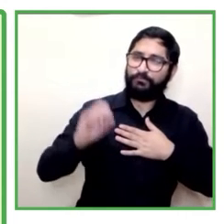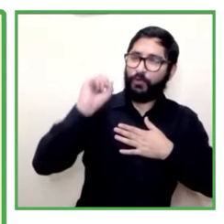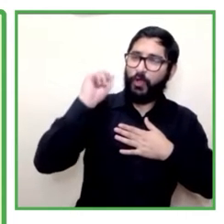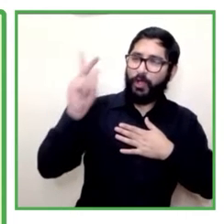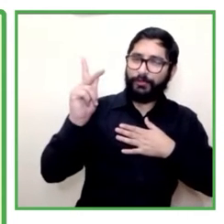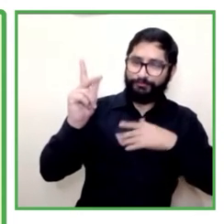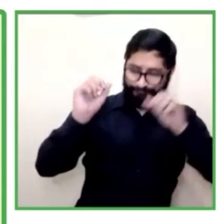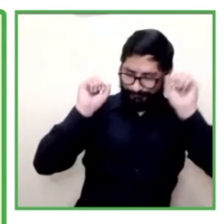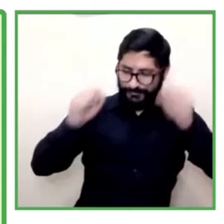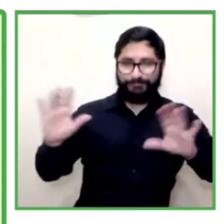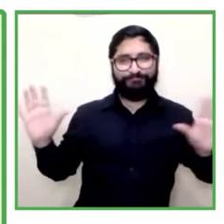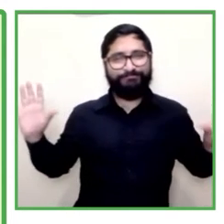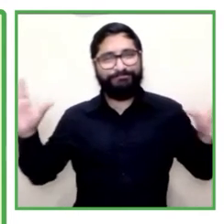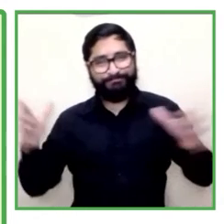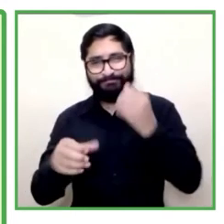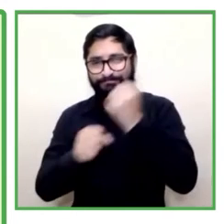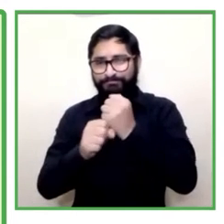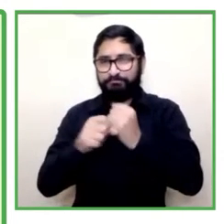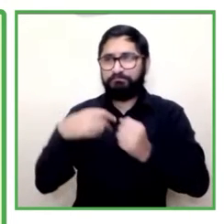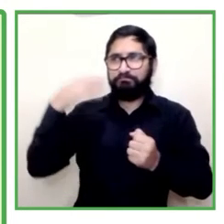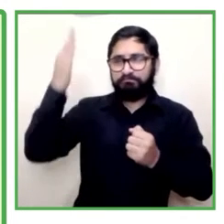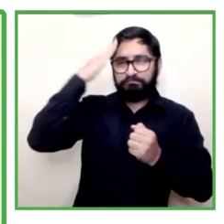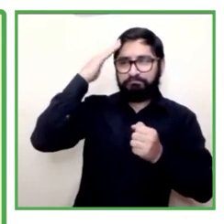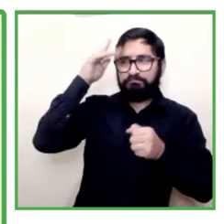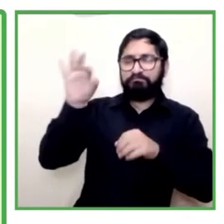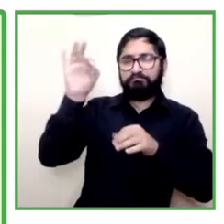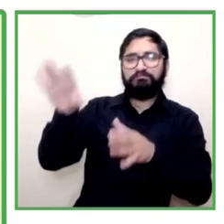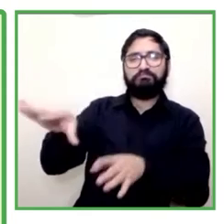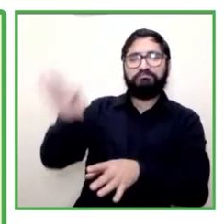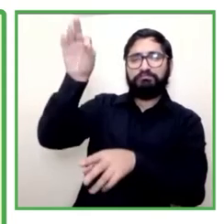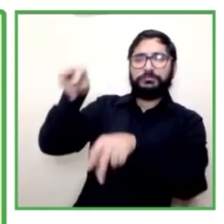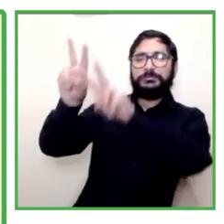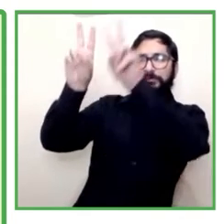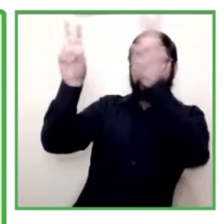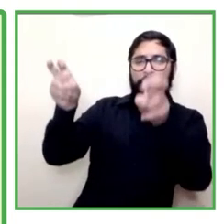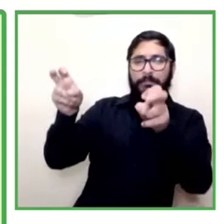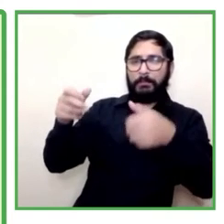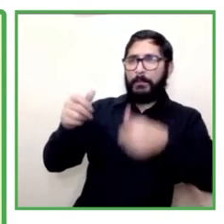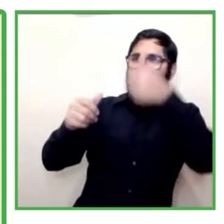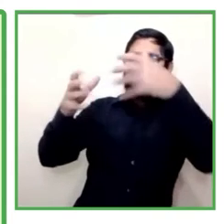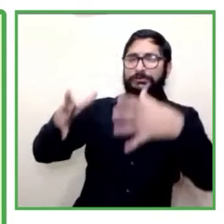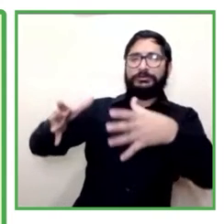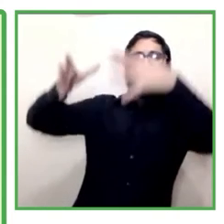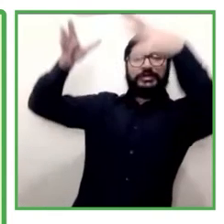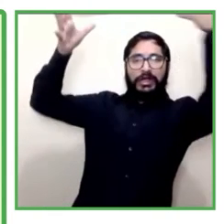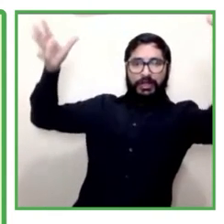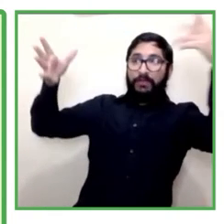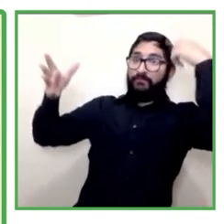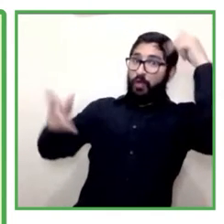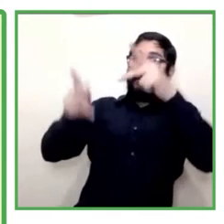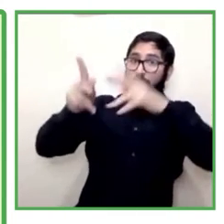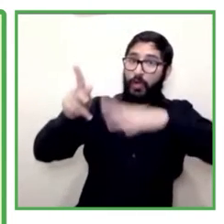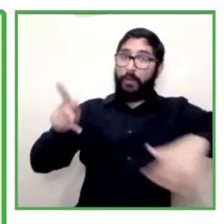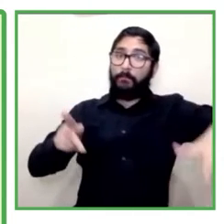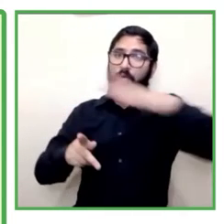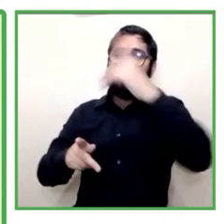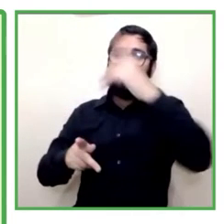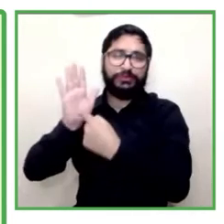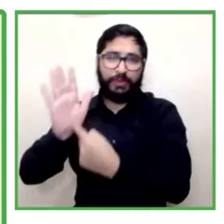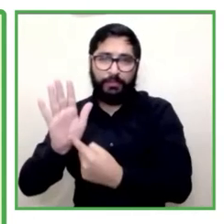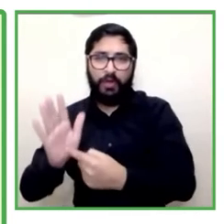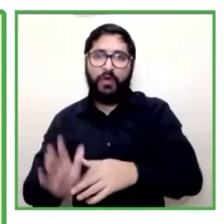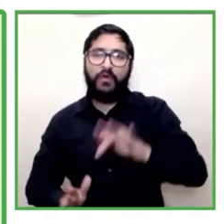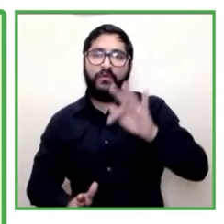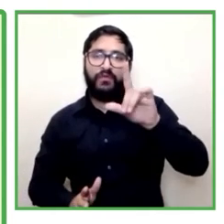de la salud mental, por ejemplo, Freud, uno de ellos, él en algún minuto un periodista le preguntó qué es para él una